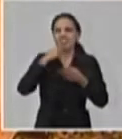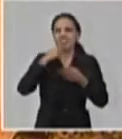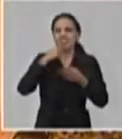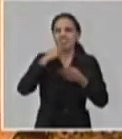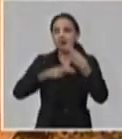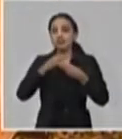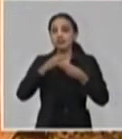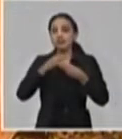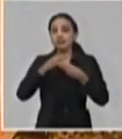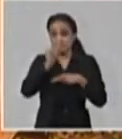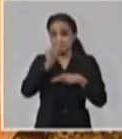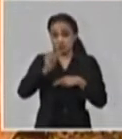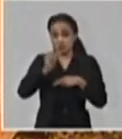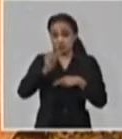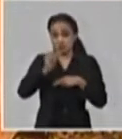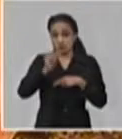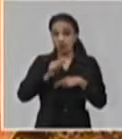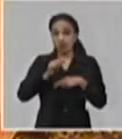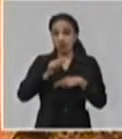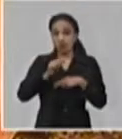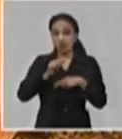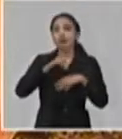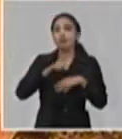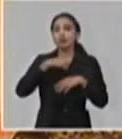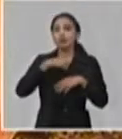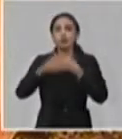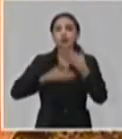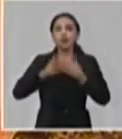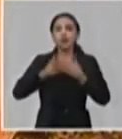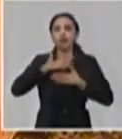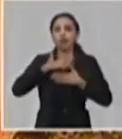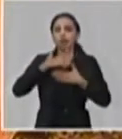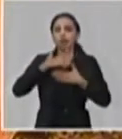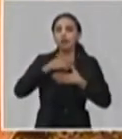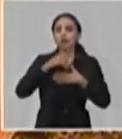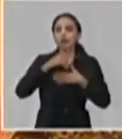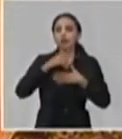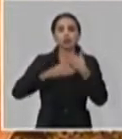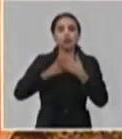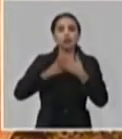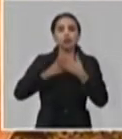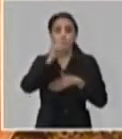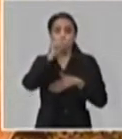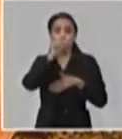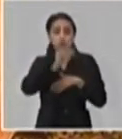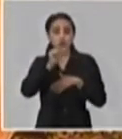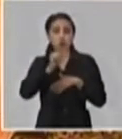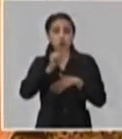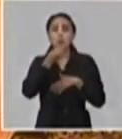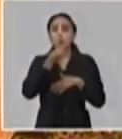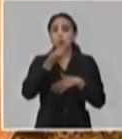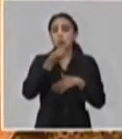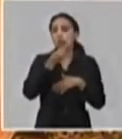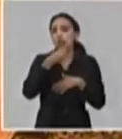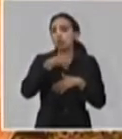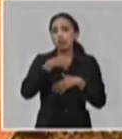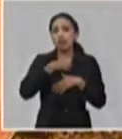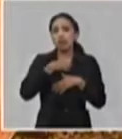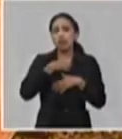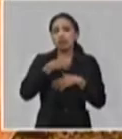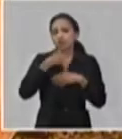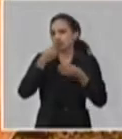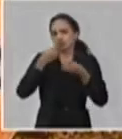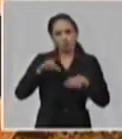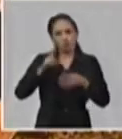que ir una persona acorde al cuadro respiratorio. la clasificación de si es un individuo que lo que tiene es un cuadro